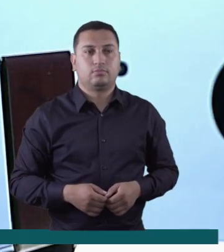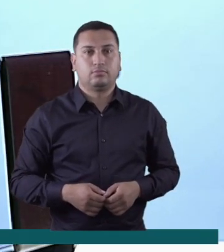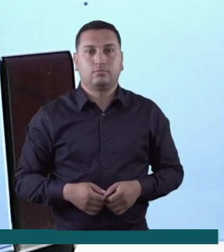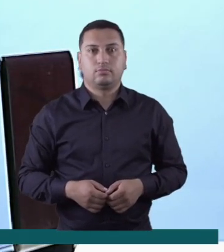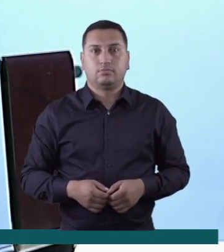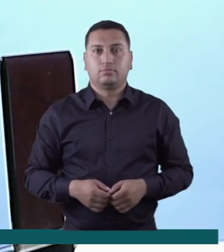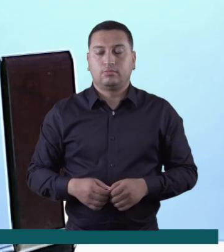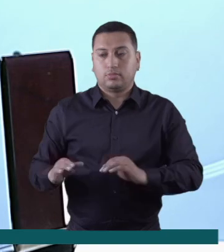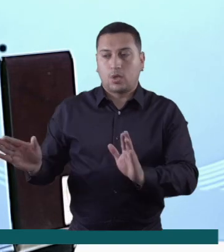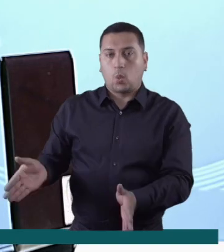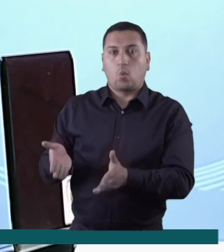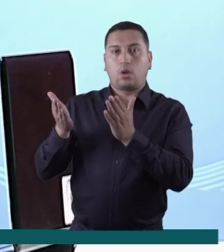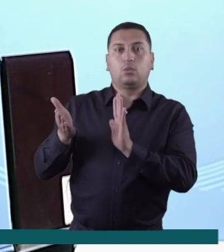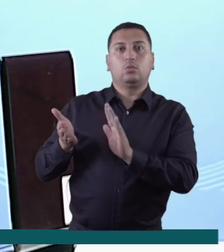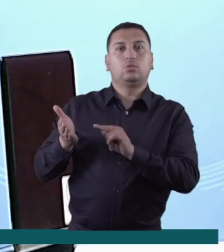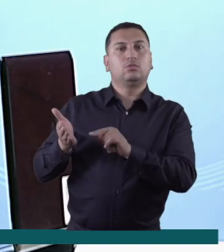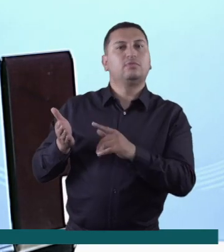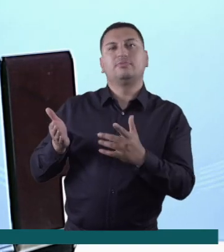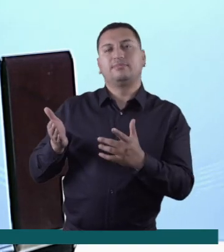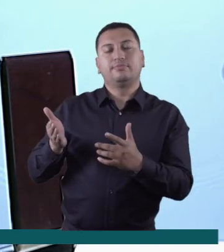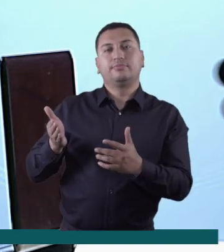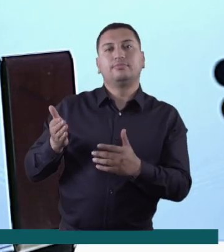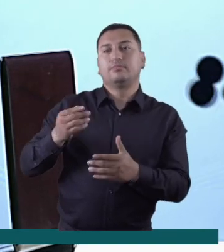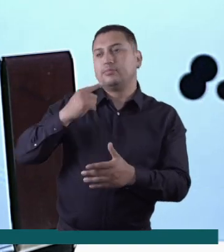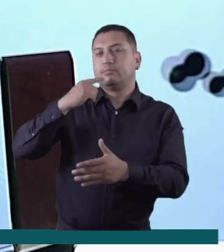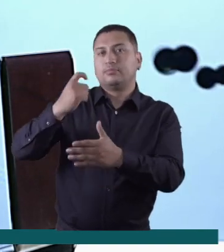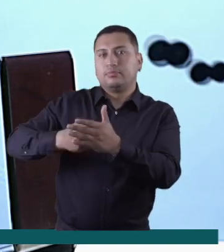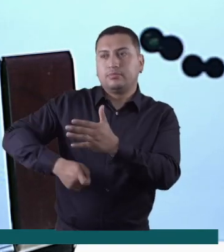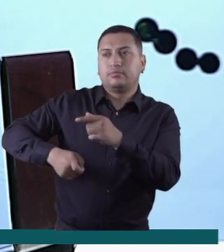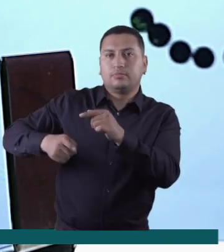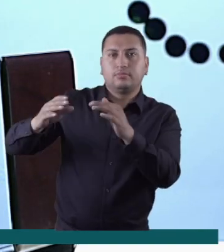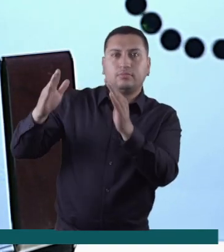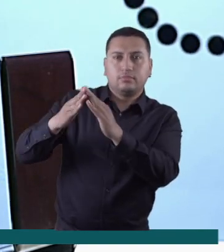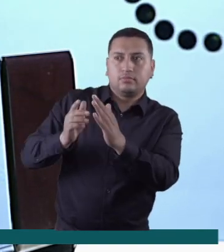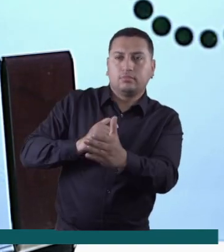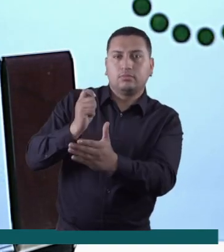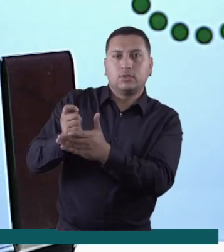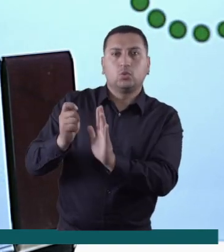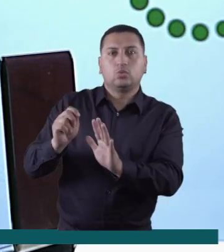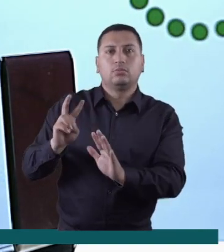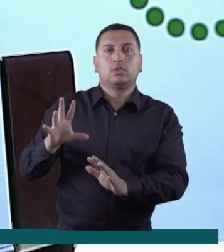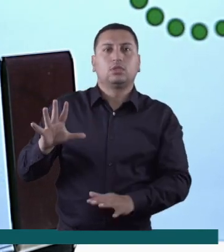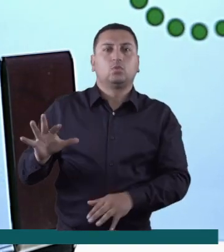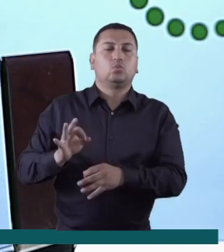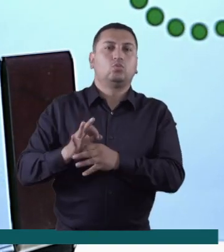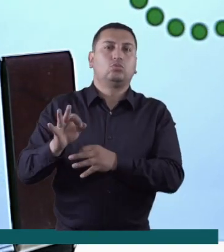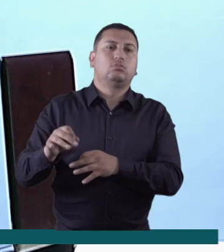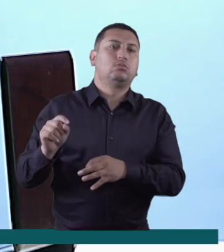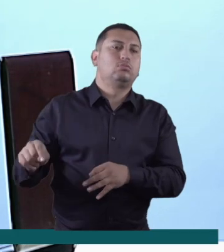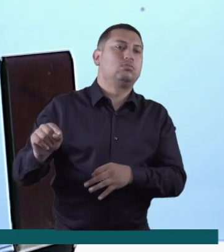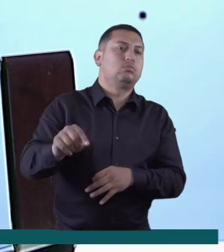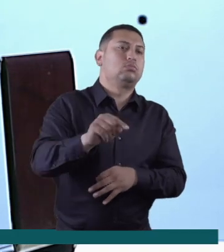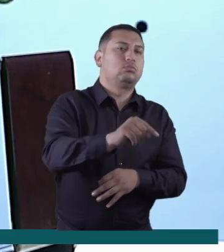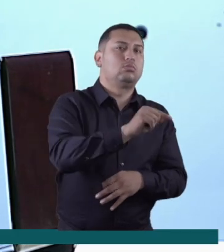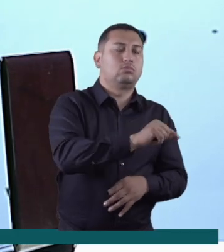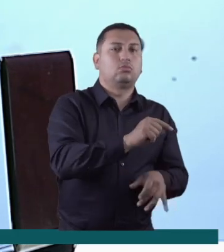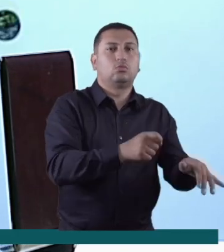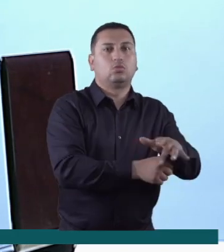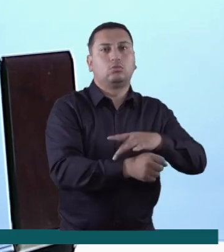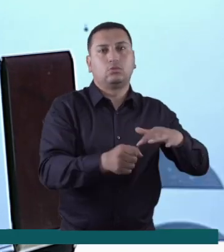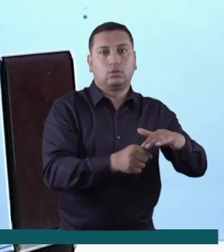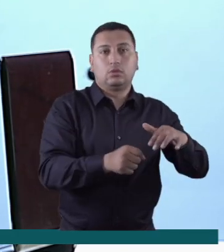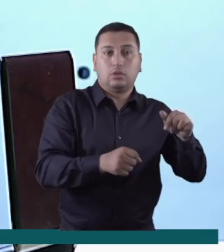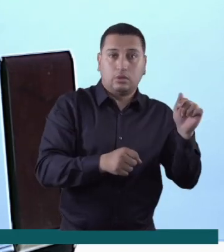Con la actualización del avalúo catastral en 25 municipios de Cundinamarca, la agencia catastral del departamento espera brindar una